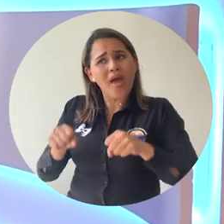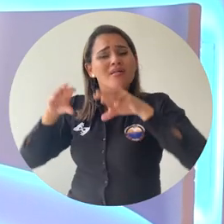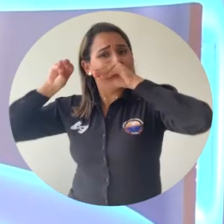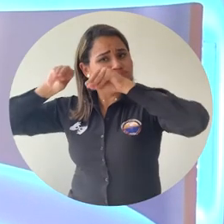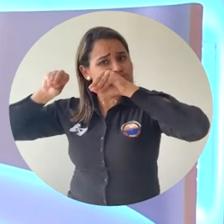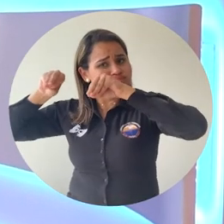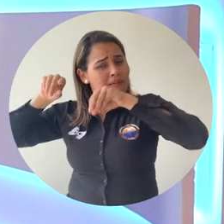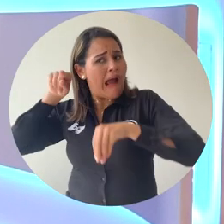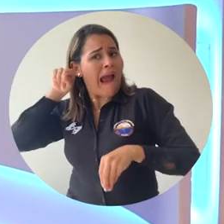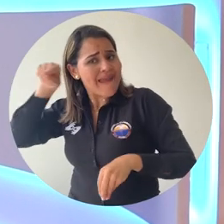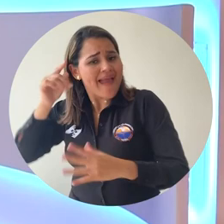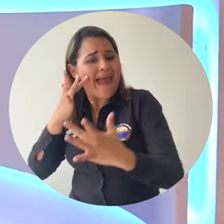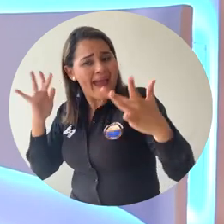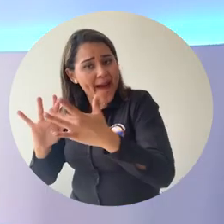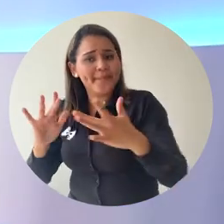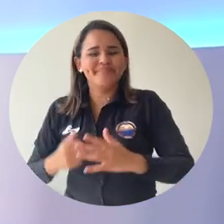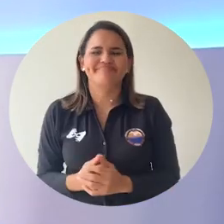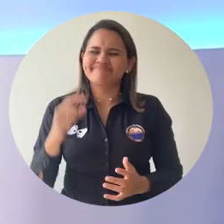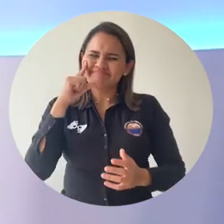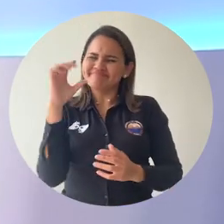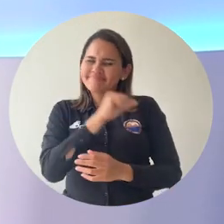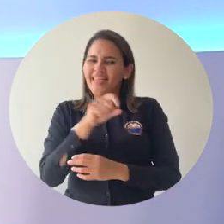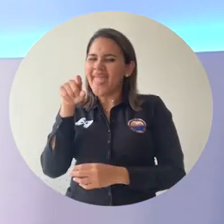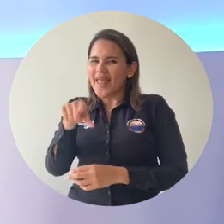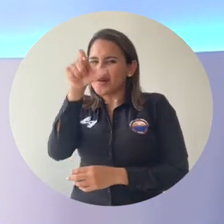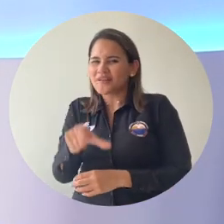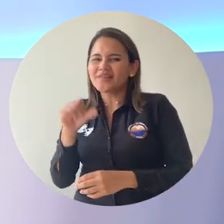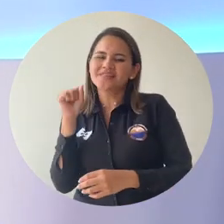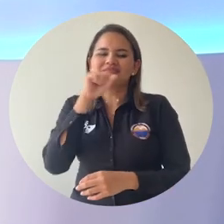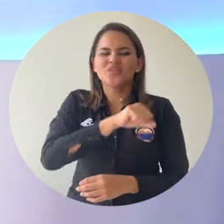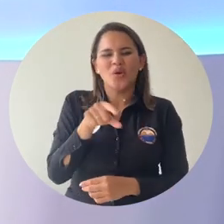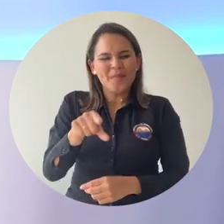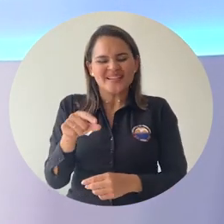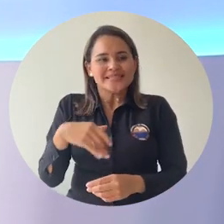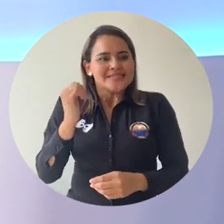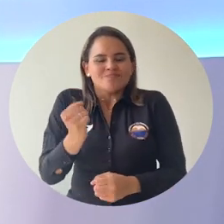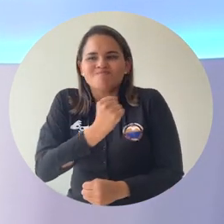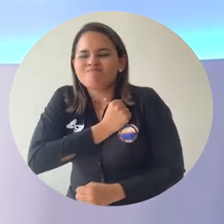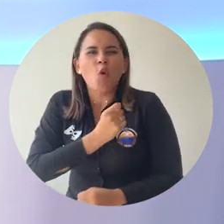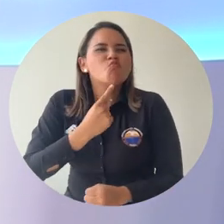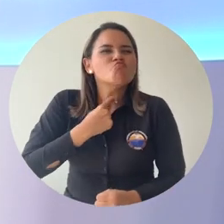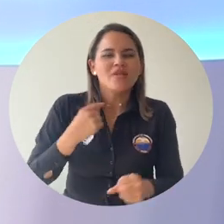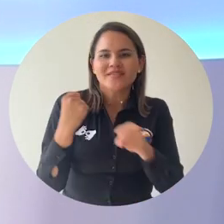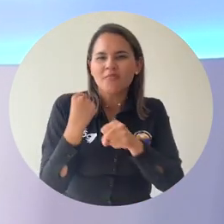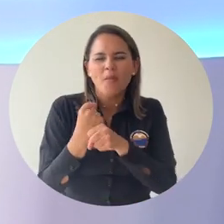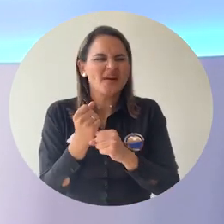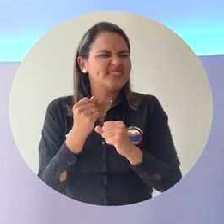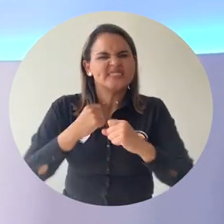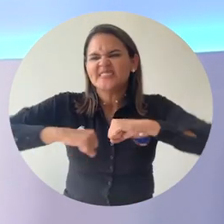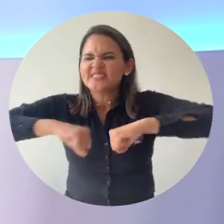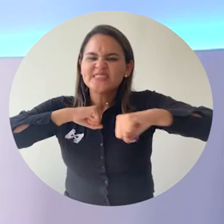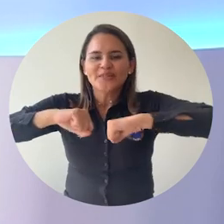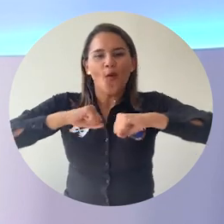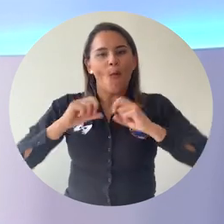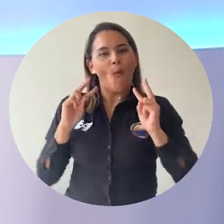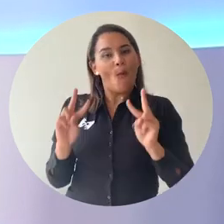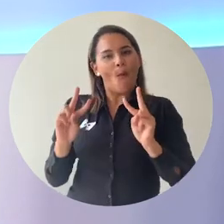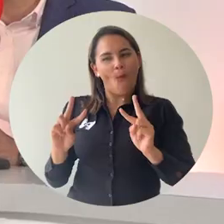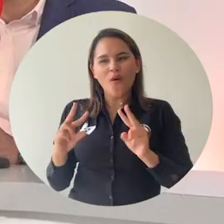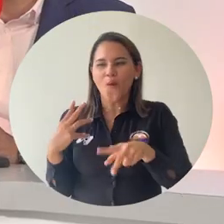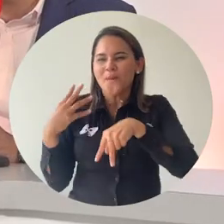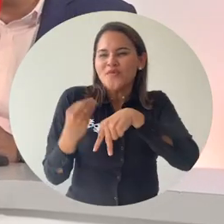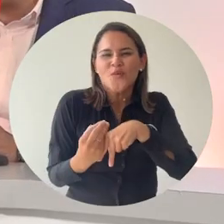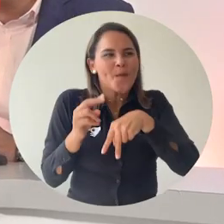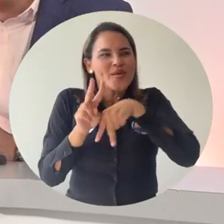pasión por su trabajo y por su oficio. Esa es su pasión, su vocación y su misión, y creo que si eso se transforma luego en una